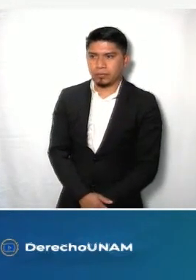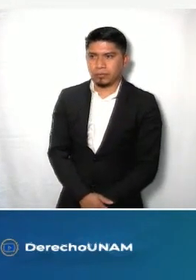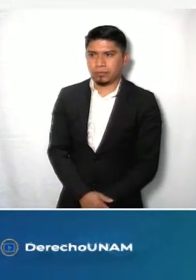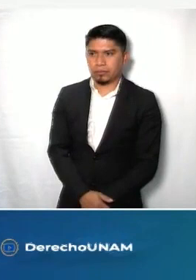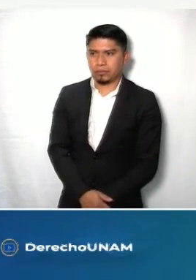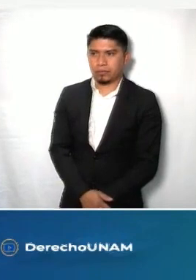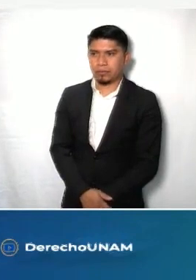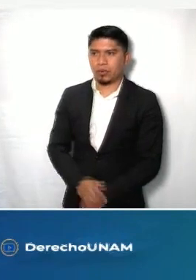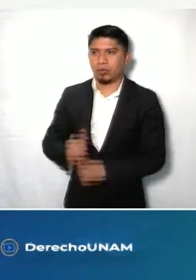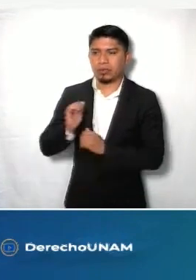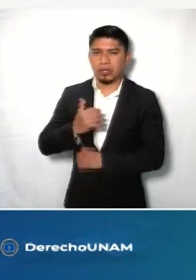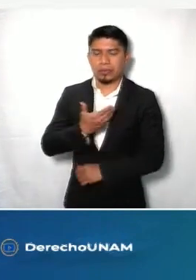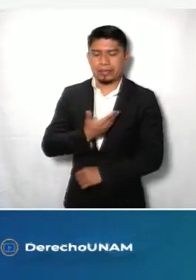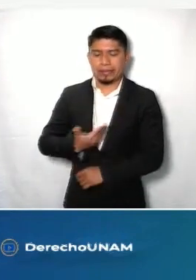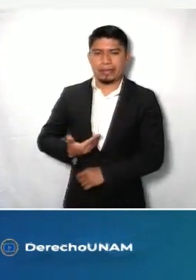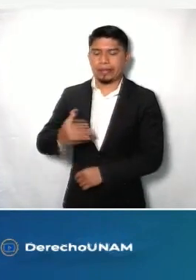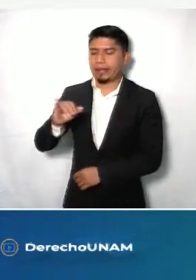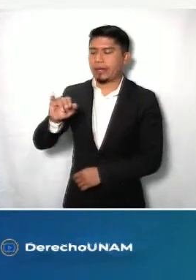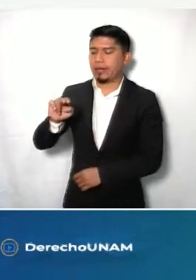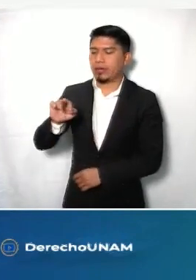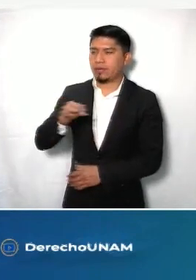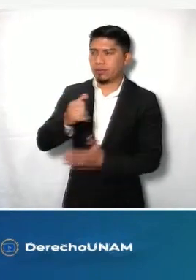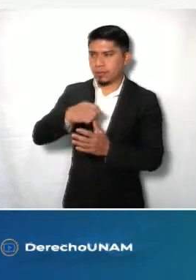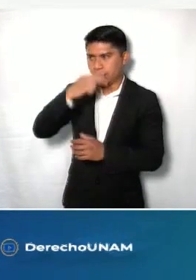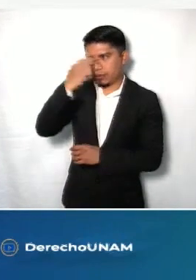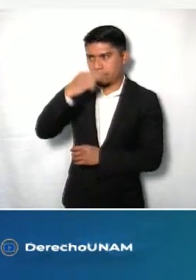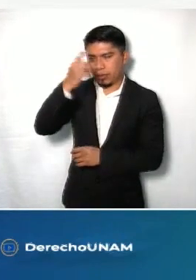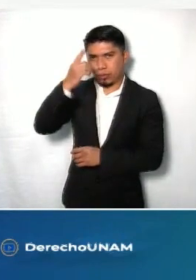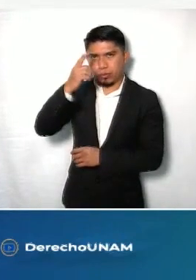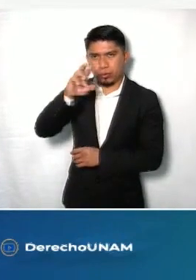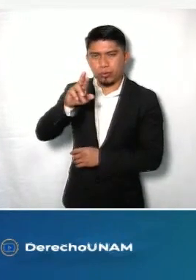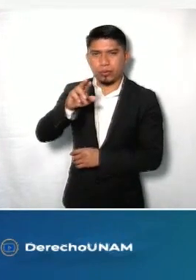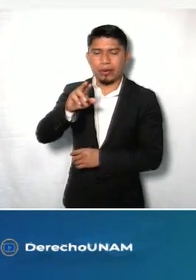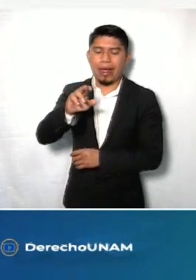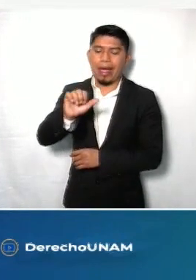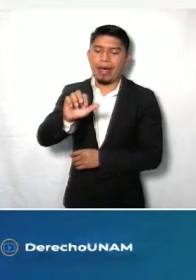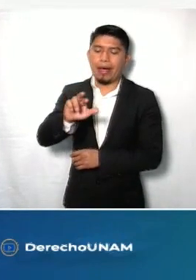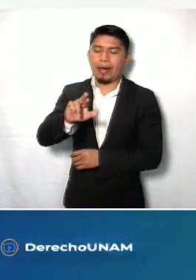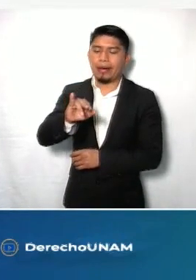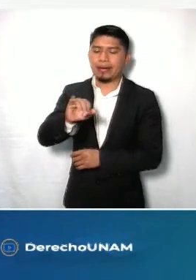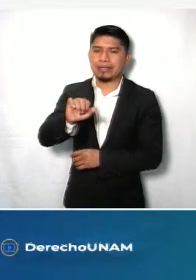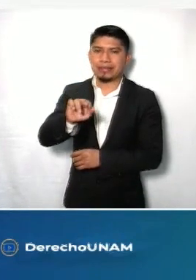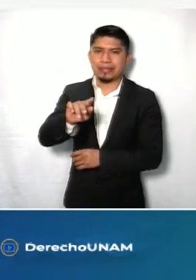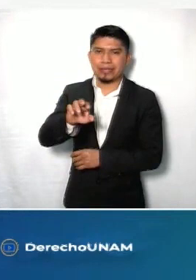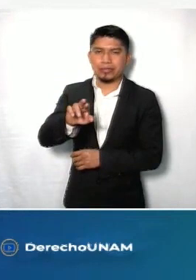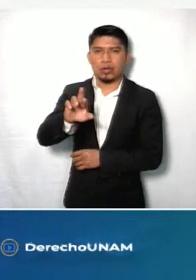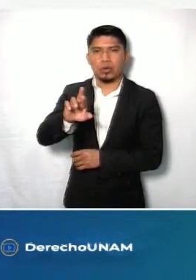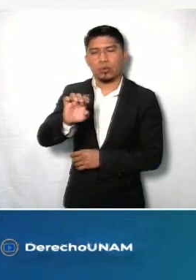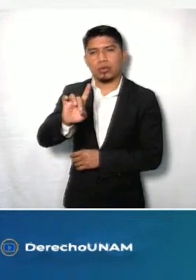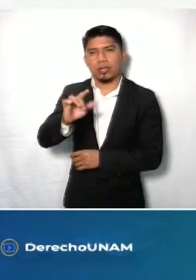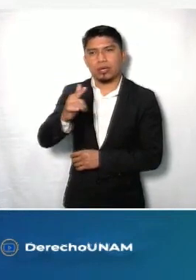El Comisionado Presidente del Info Ciudad de México, el Dr. Aristides Rodrigo Guerrero García.